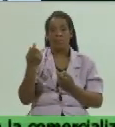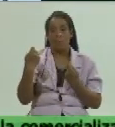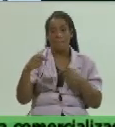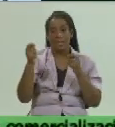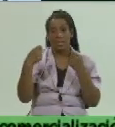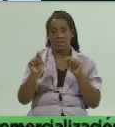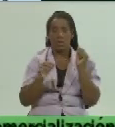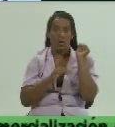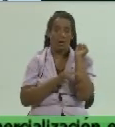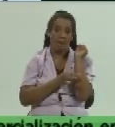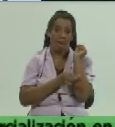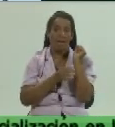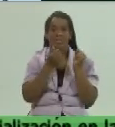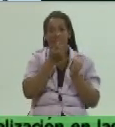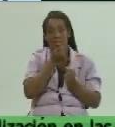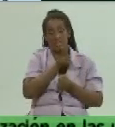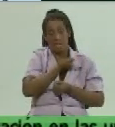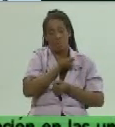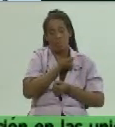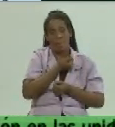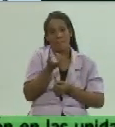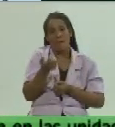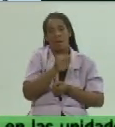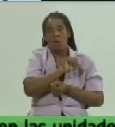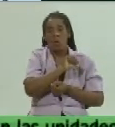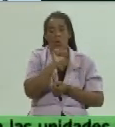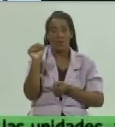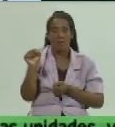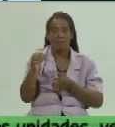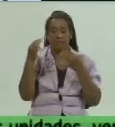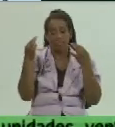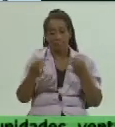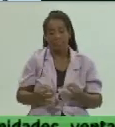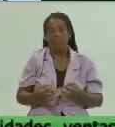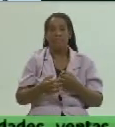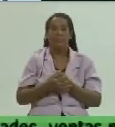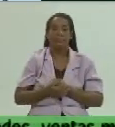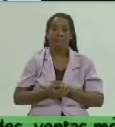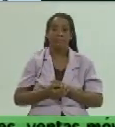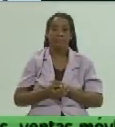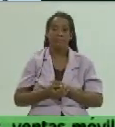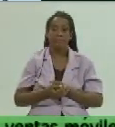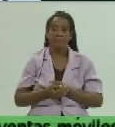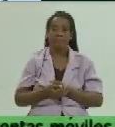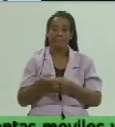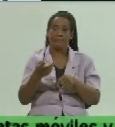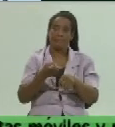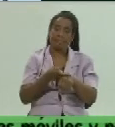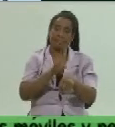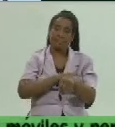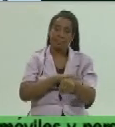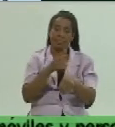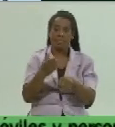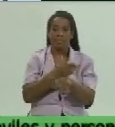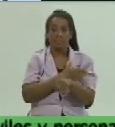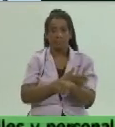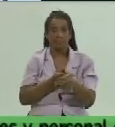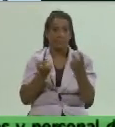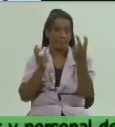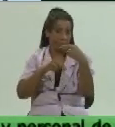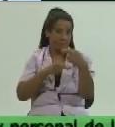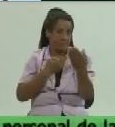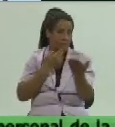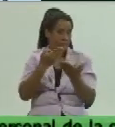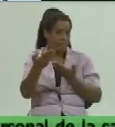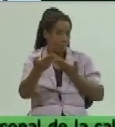cerdo para nosotros lograr una correcta aplicación esto previamente consultados con ellos hicimos un intercambio en la